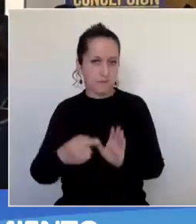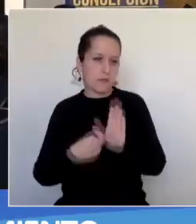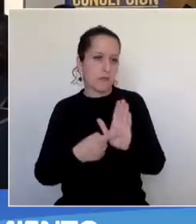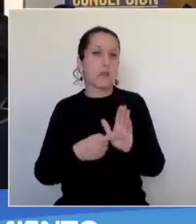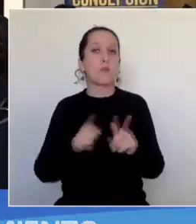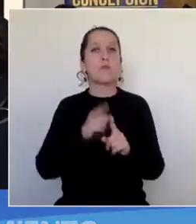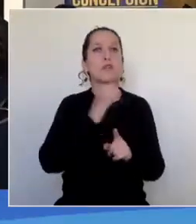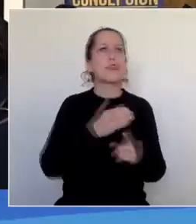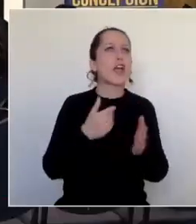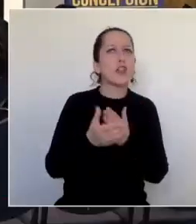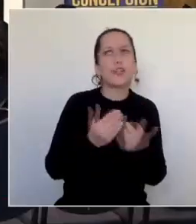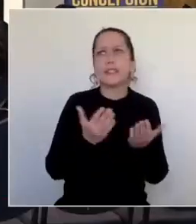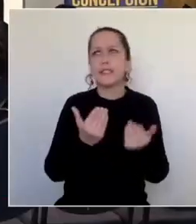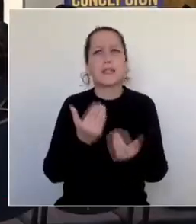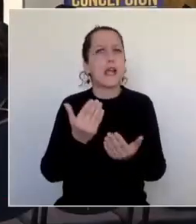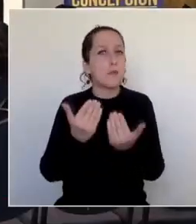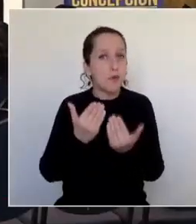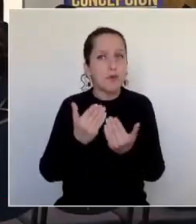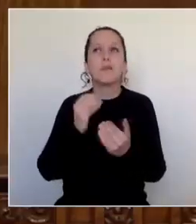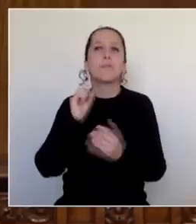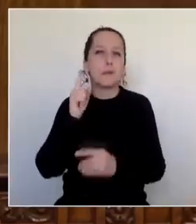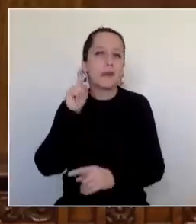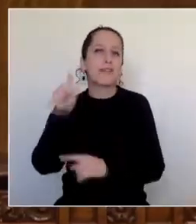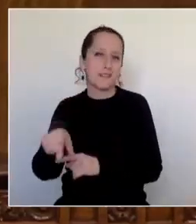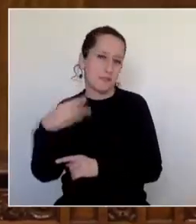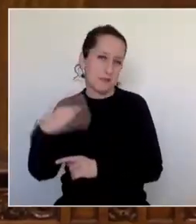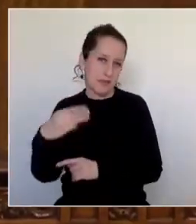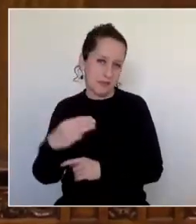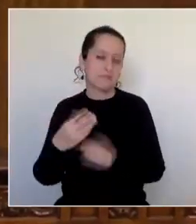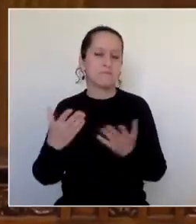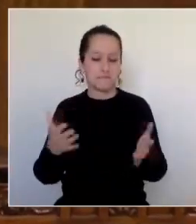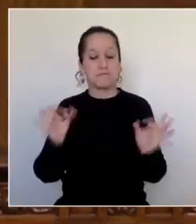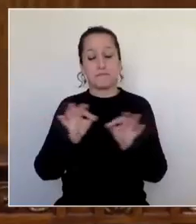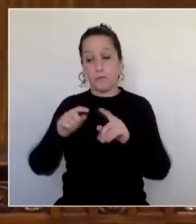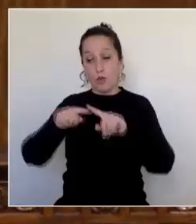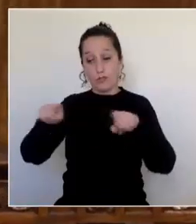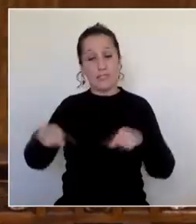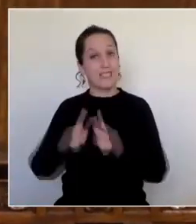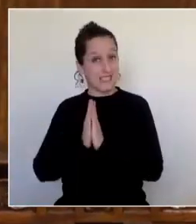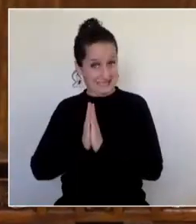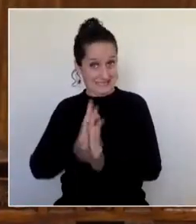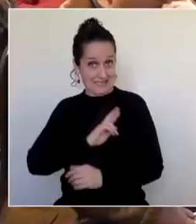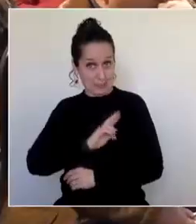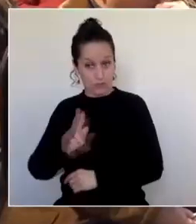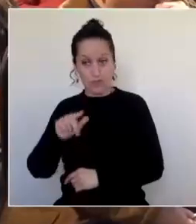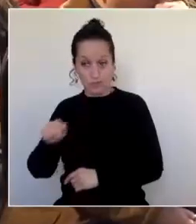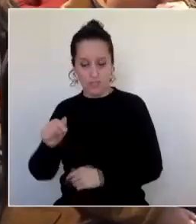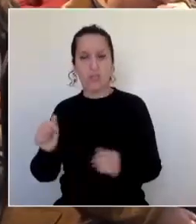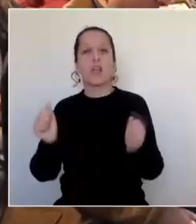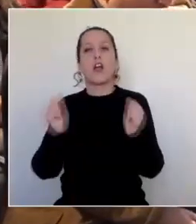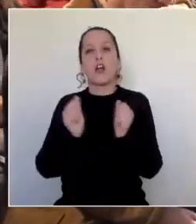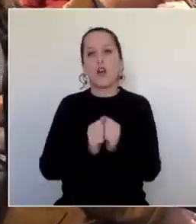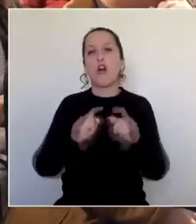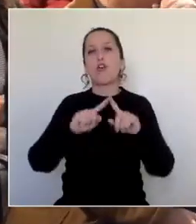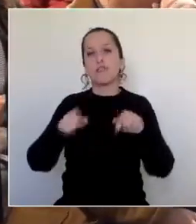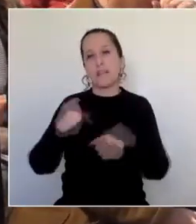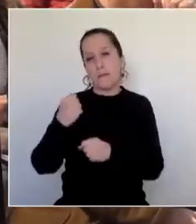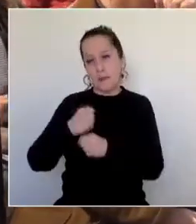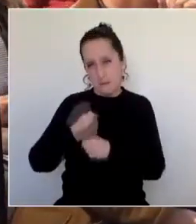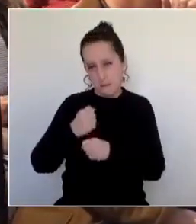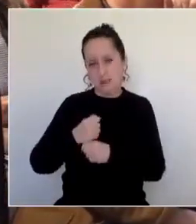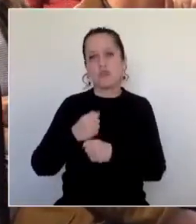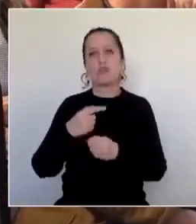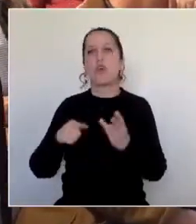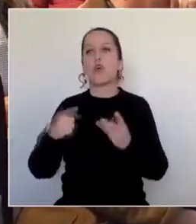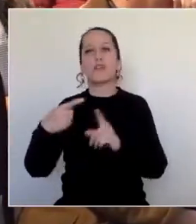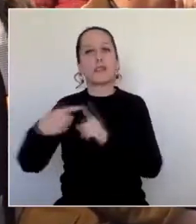prestadora de servicios. La instancia fue organizada por la Oficina de Asuntos Religiosos en coordinación con las Oficinas de Emprendimiento